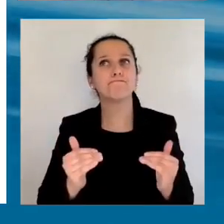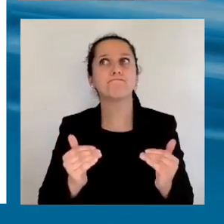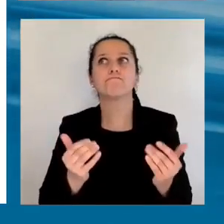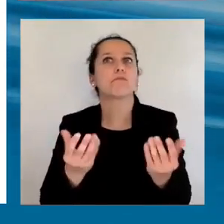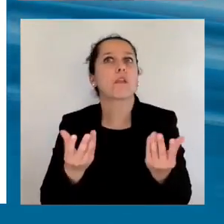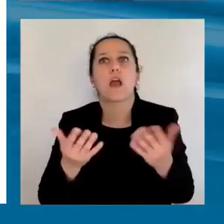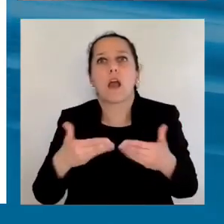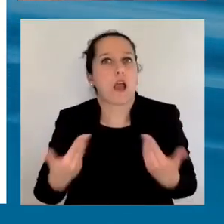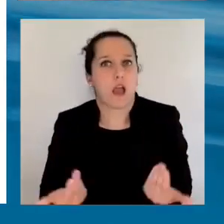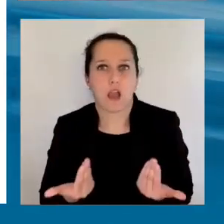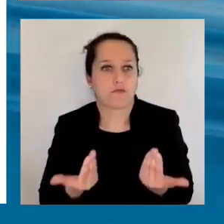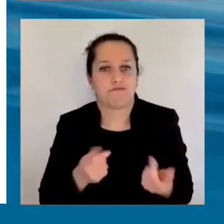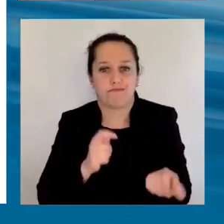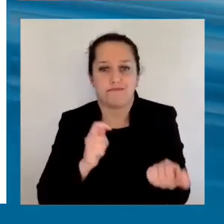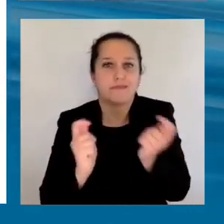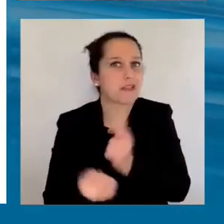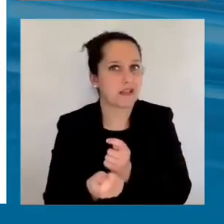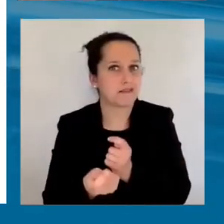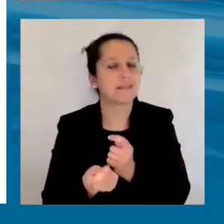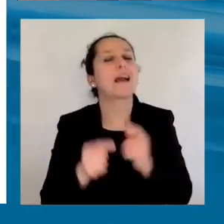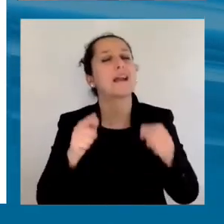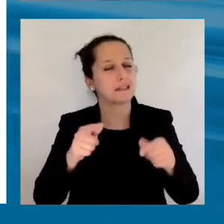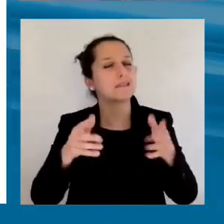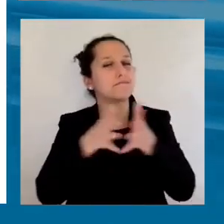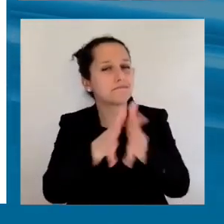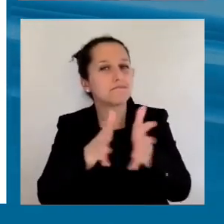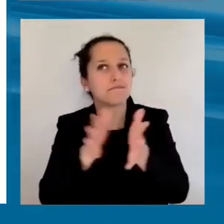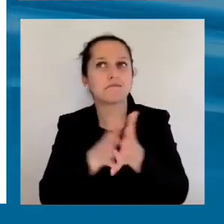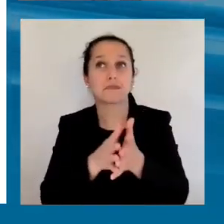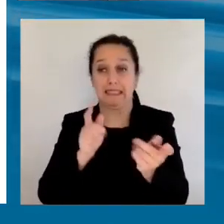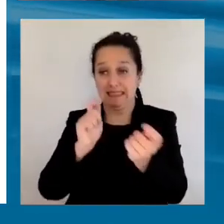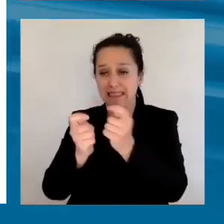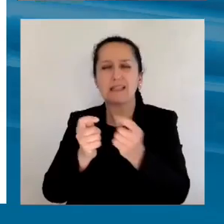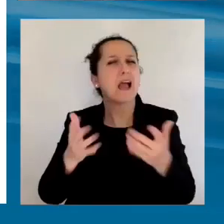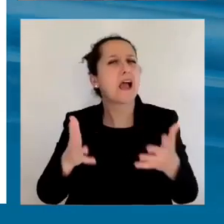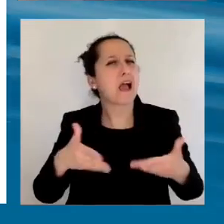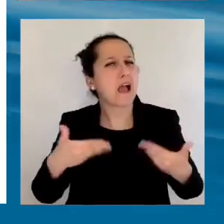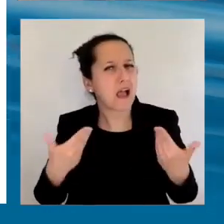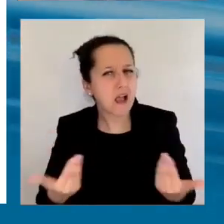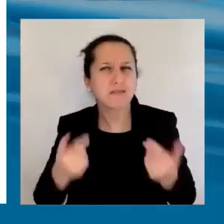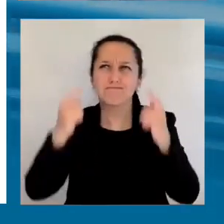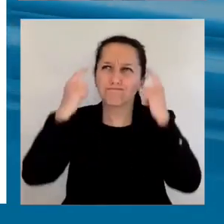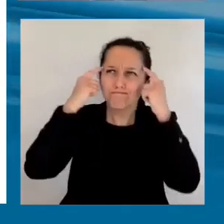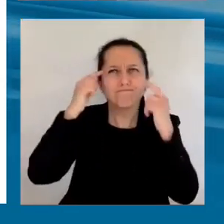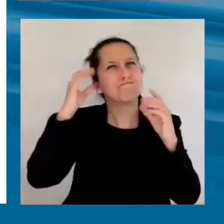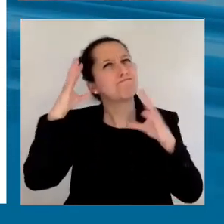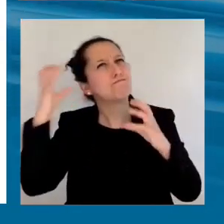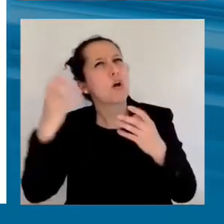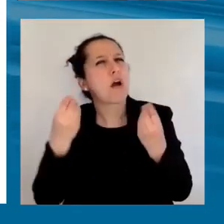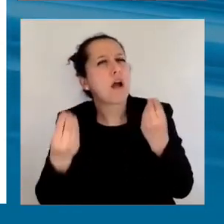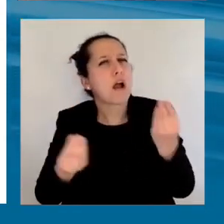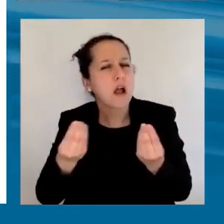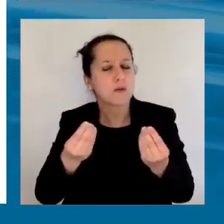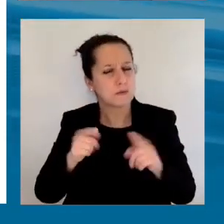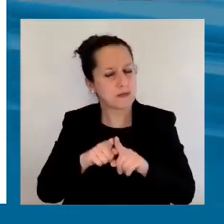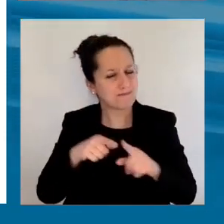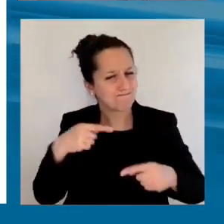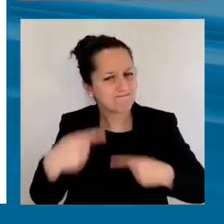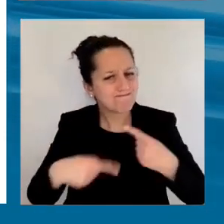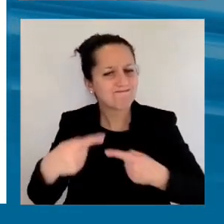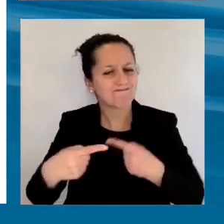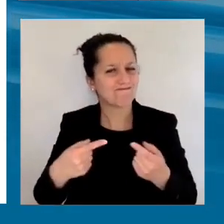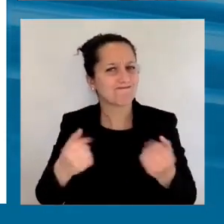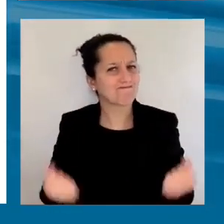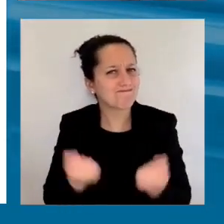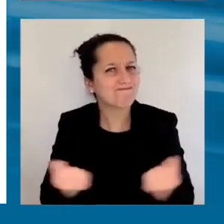marco conceptual de cómo gestionar las transformaciones, cómo pensar, cómo acercarse, de cierta manera sistemática, a responder